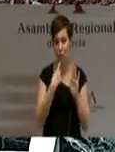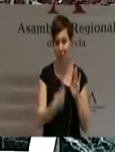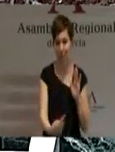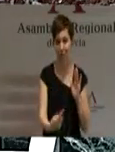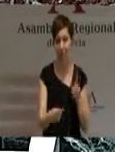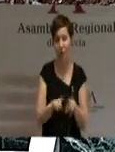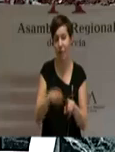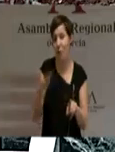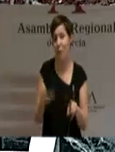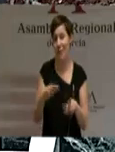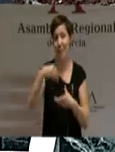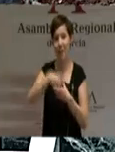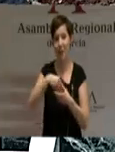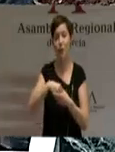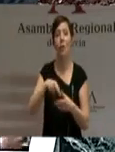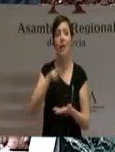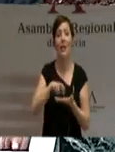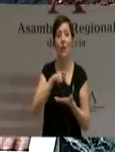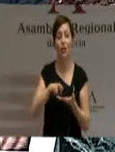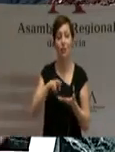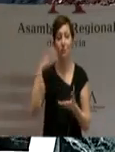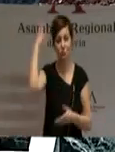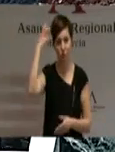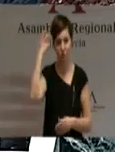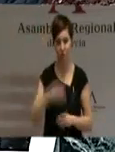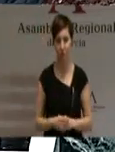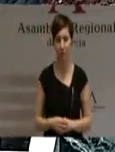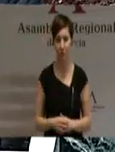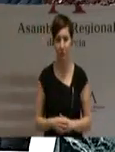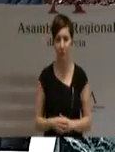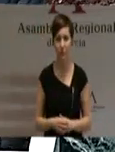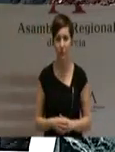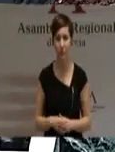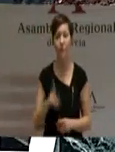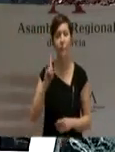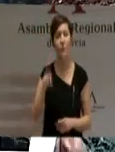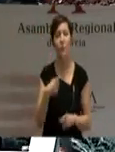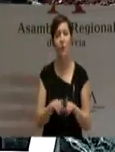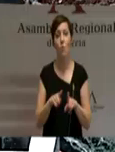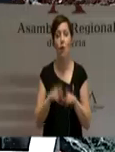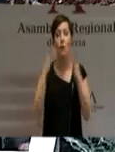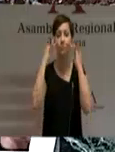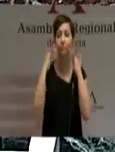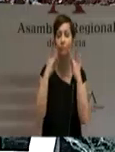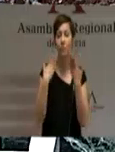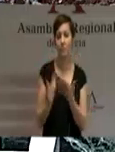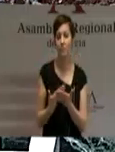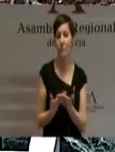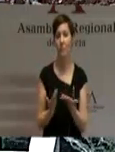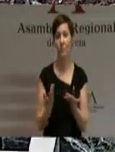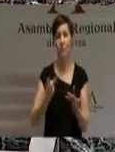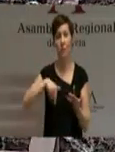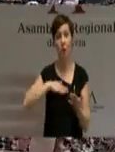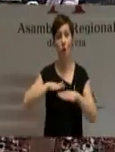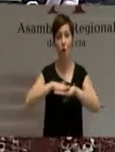las regiones del régimen foral. Ahora bien, en un ejercicio de lealtad institucional, el Gobierno de la región